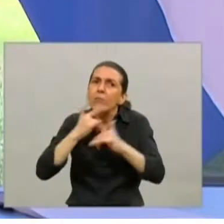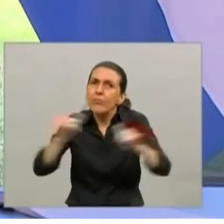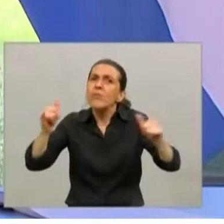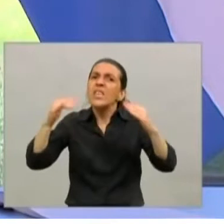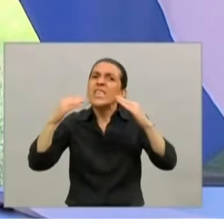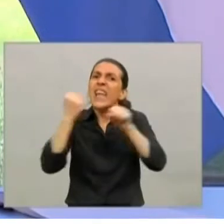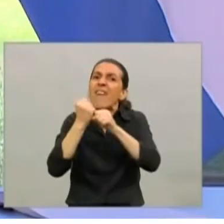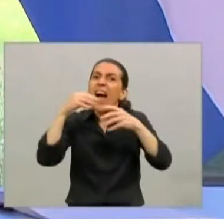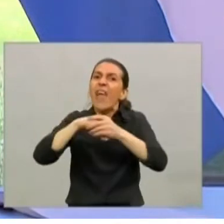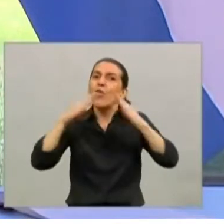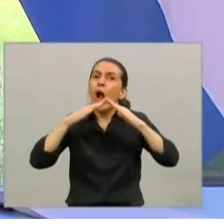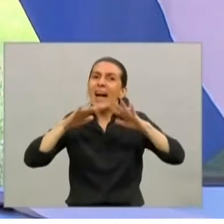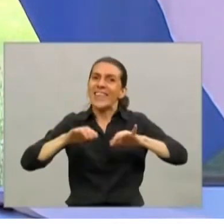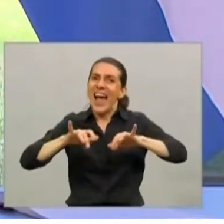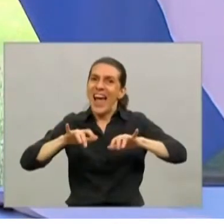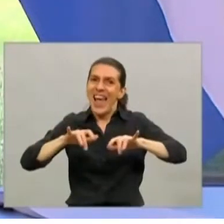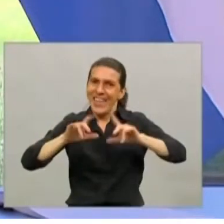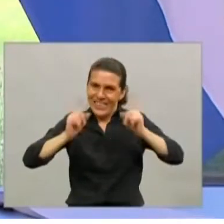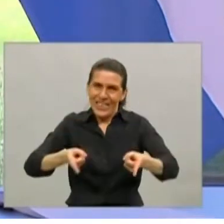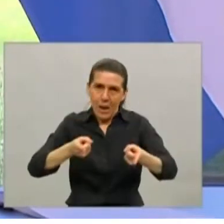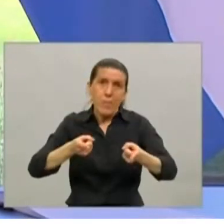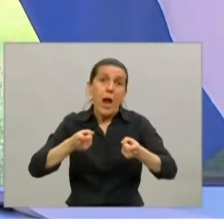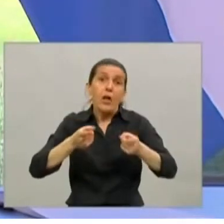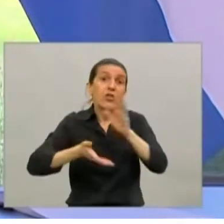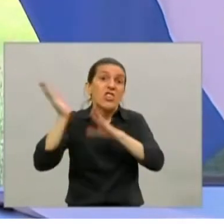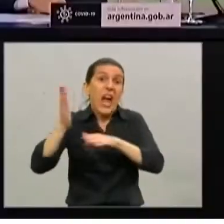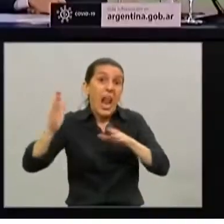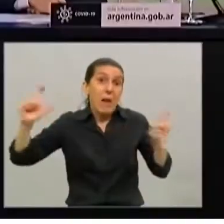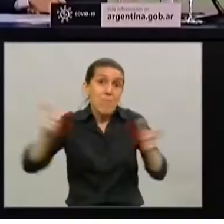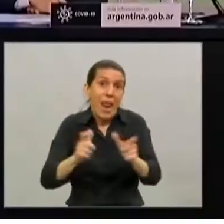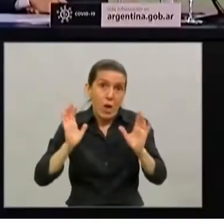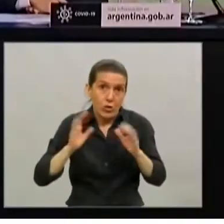así vamos a controlar también el tránsito de personas.